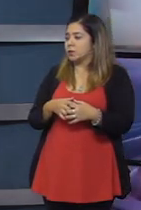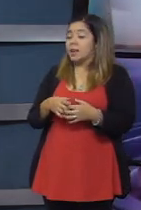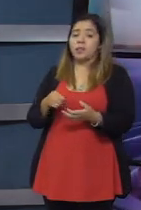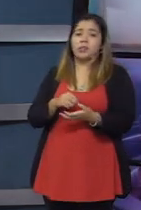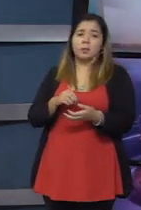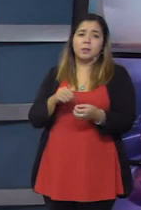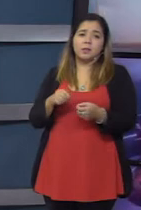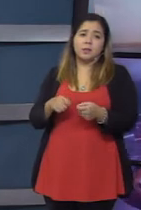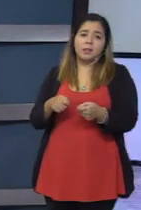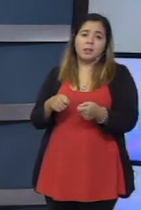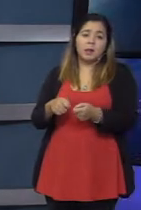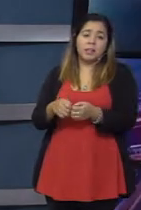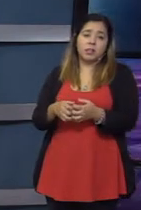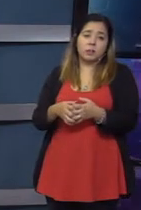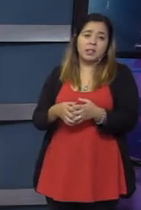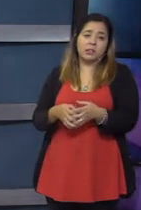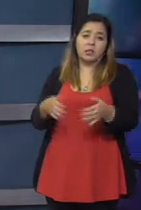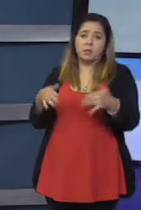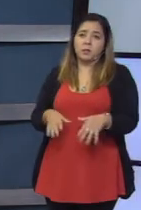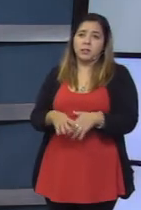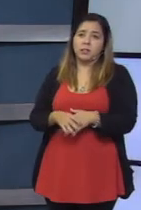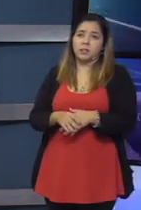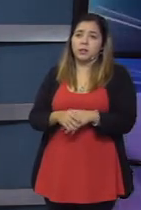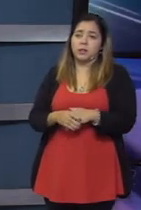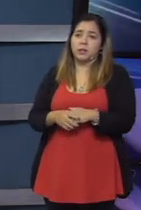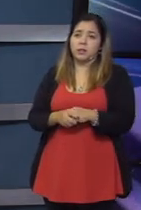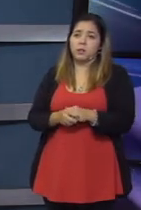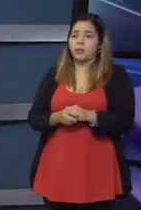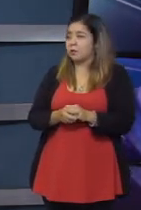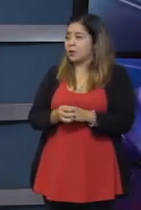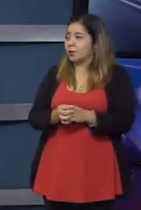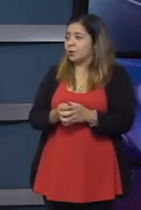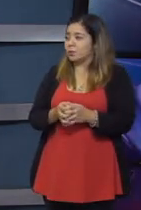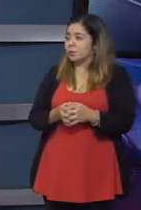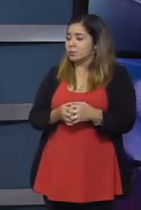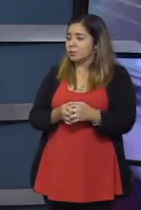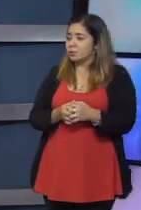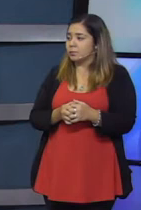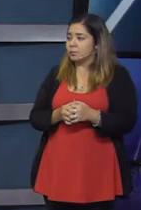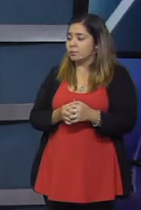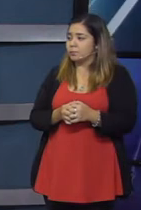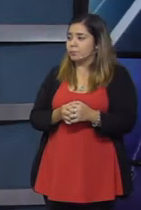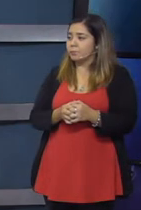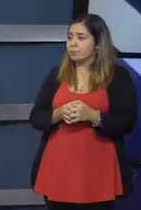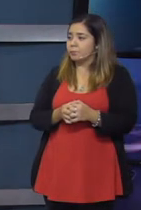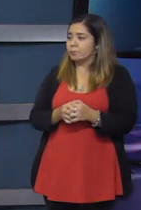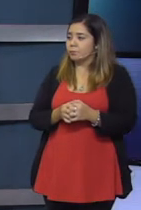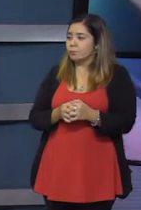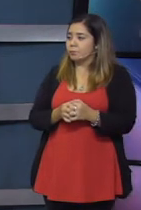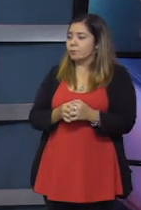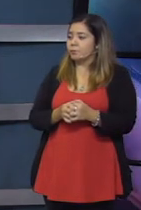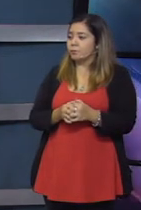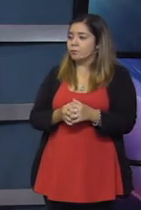que es para controlar y bueno, para que no se cometan estos desabruptos en ningún tiempo, pero